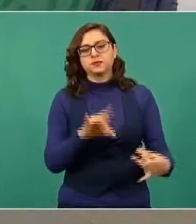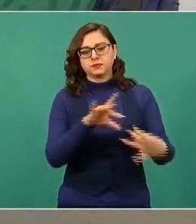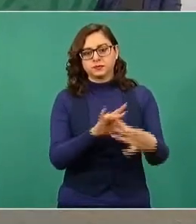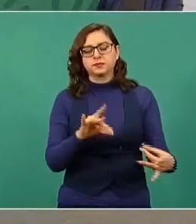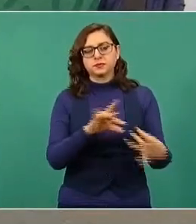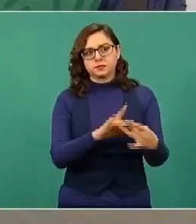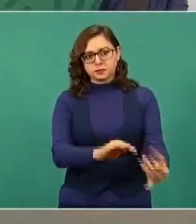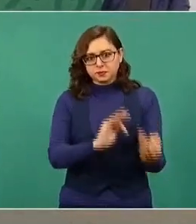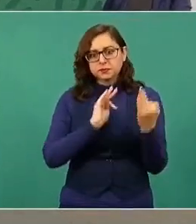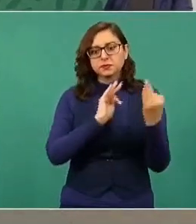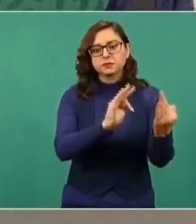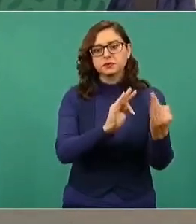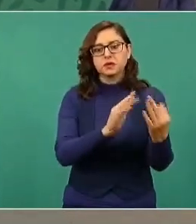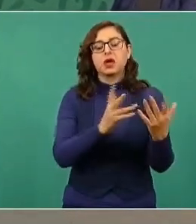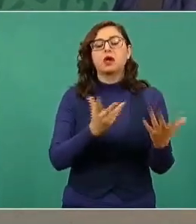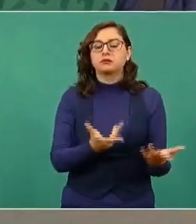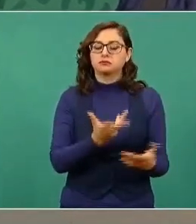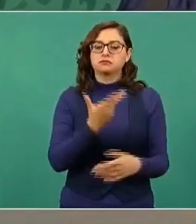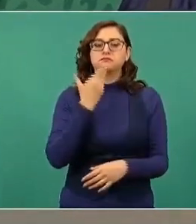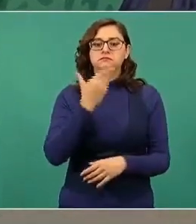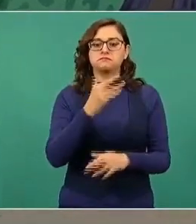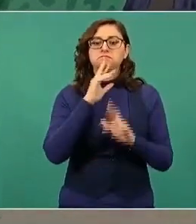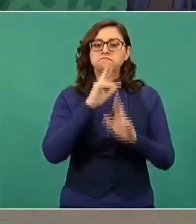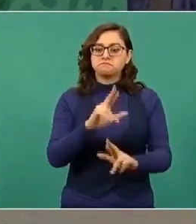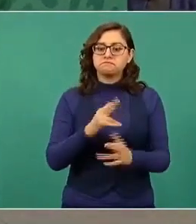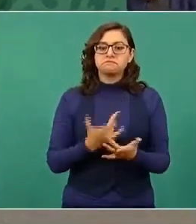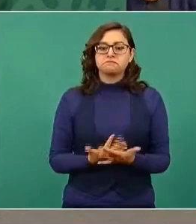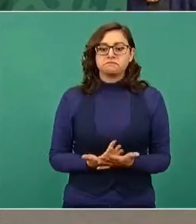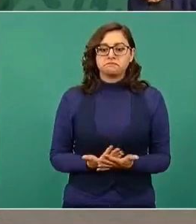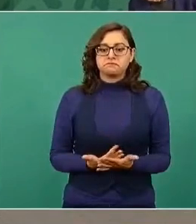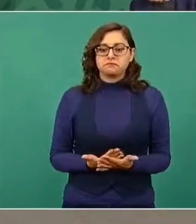respuesta, pero vamos a esperarnos.